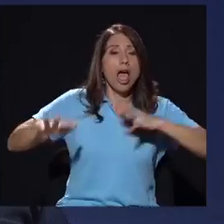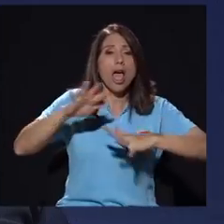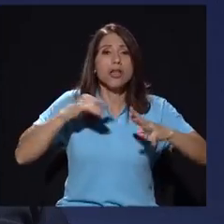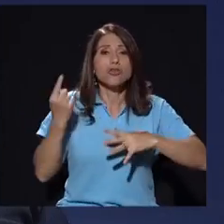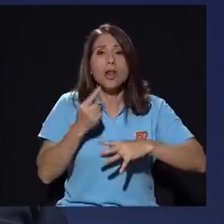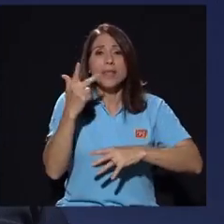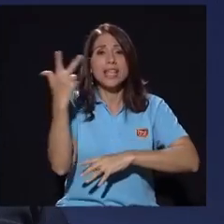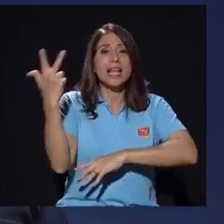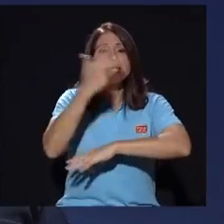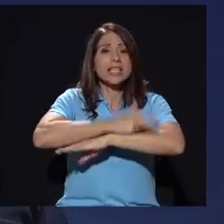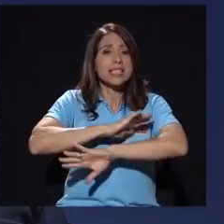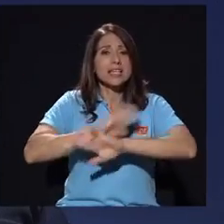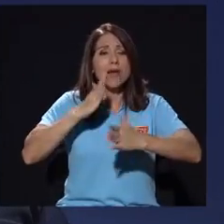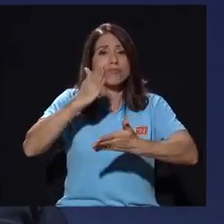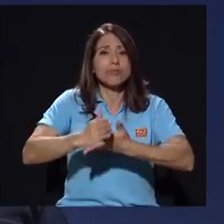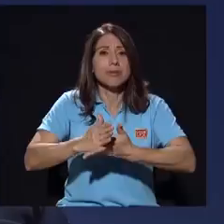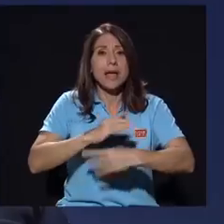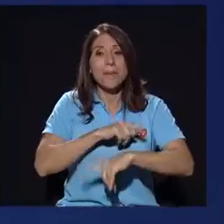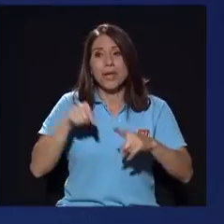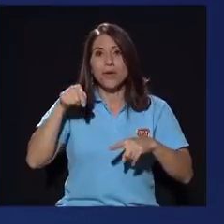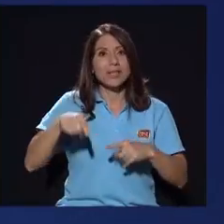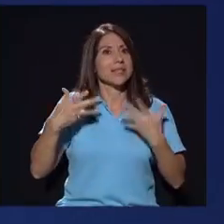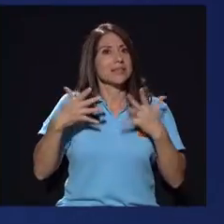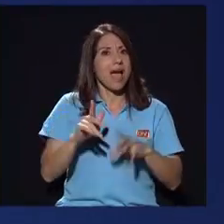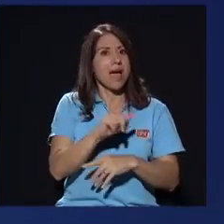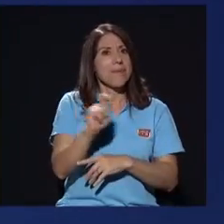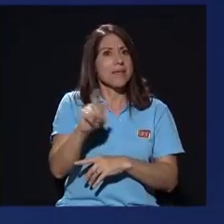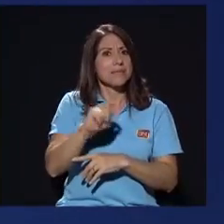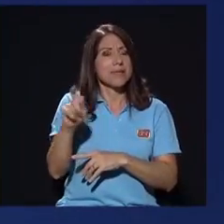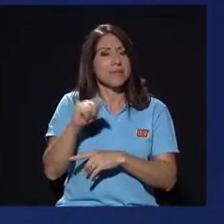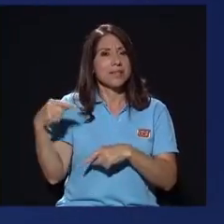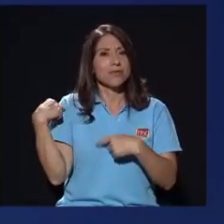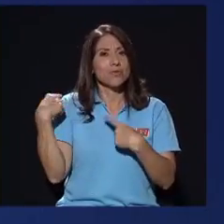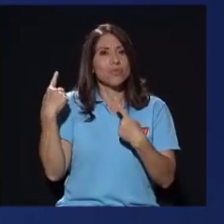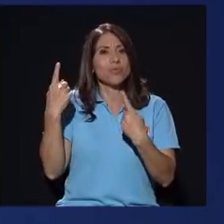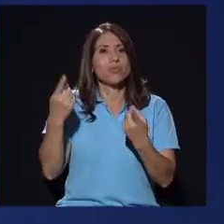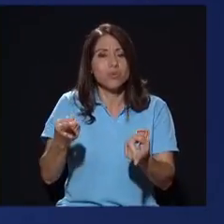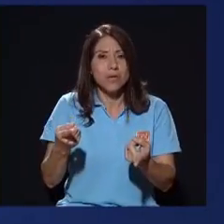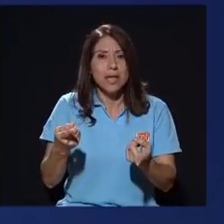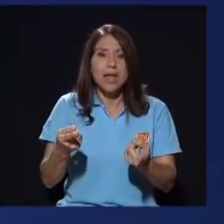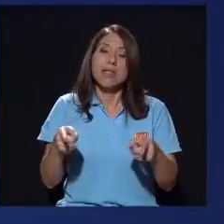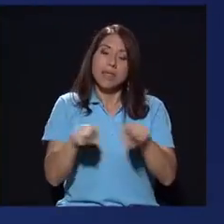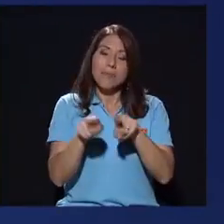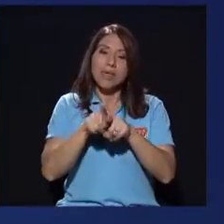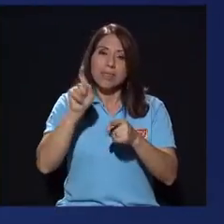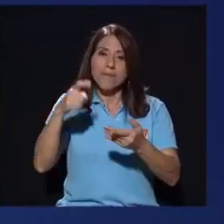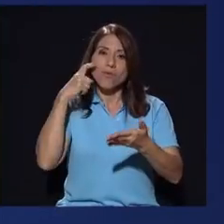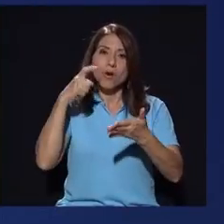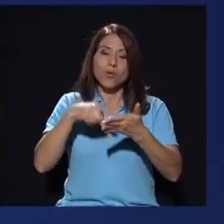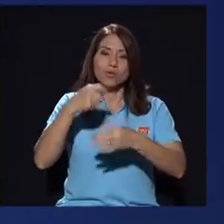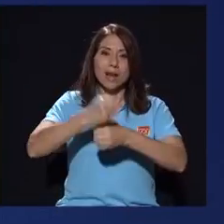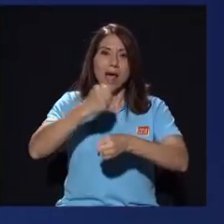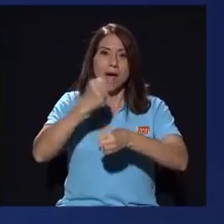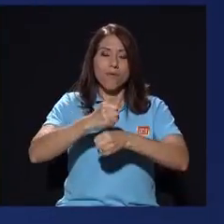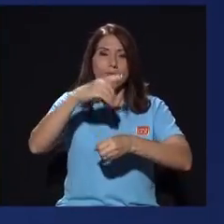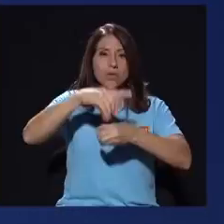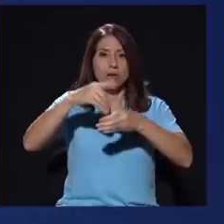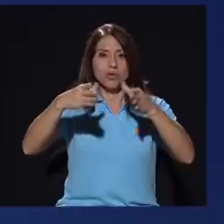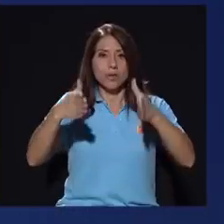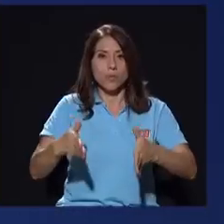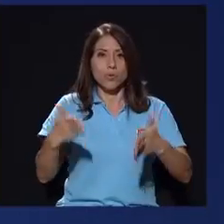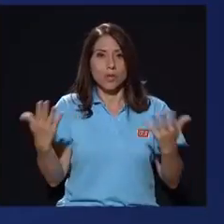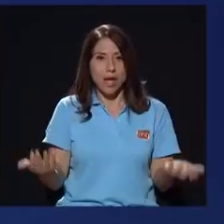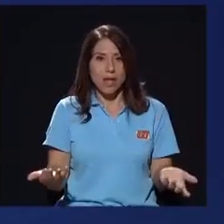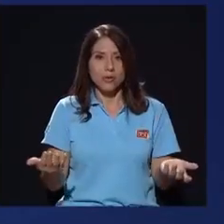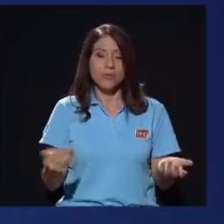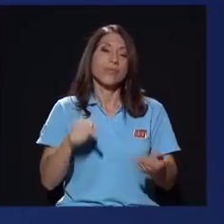más de tres meses, muchísimos meses. Yo ahí debo reconocer también la labor que han hecho precisamente los diputados.